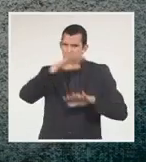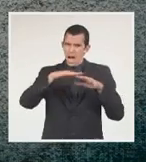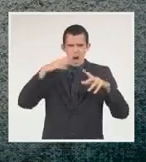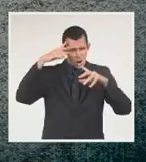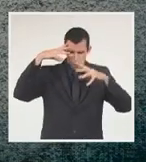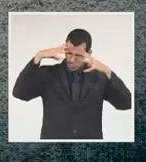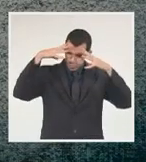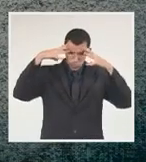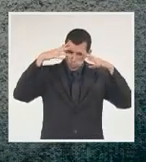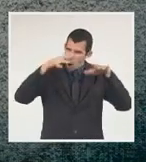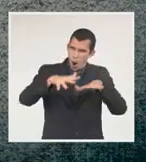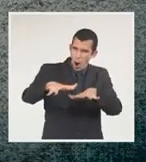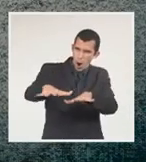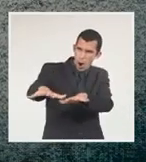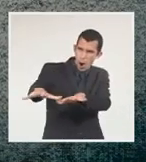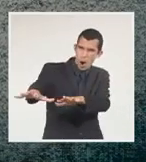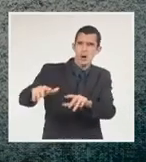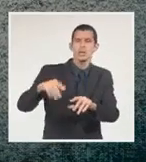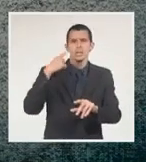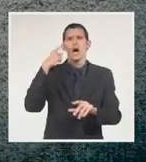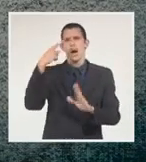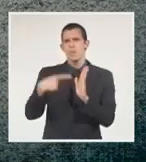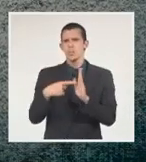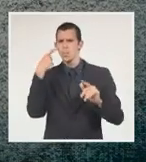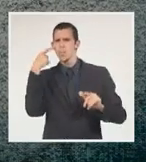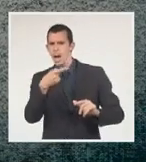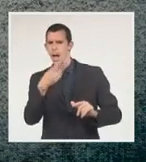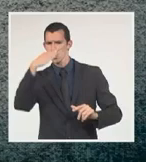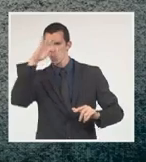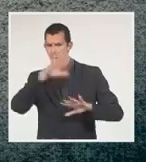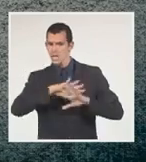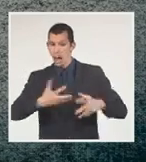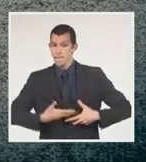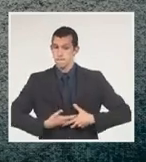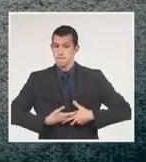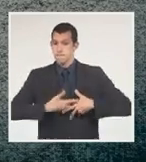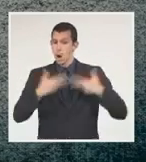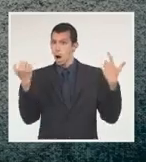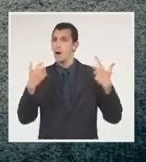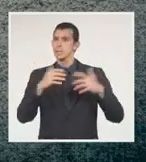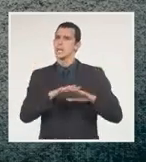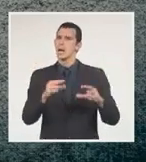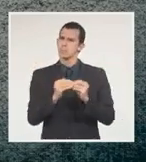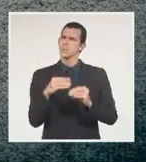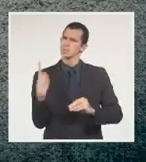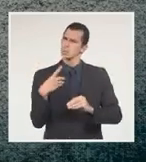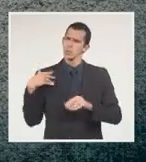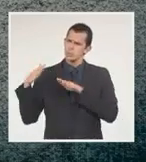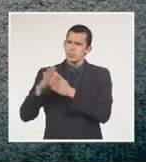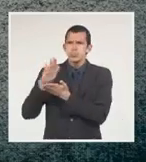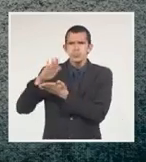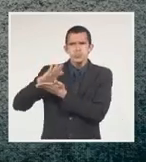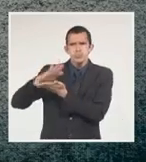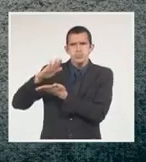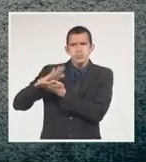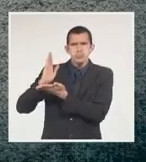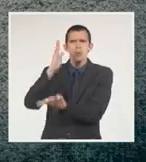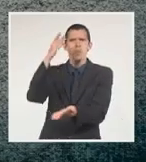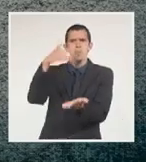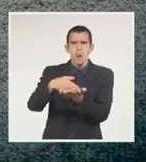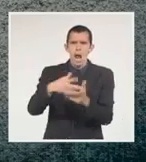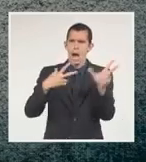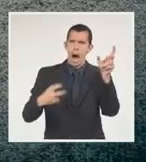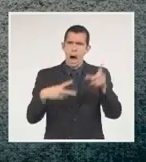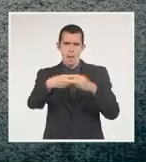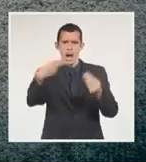vendrían desde el exterior, en embarcaciones, armados con todo eso para crear la